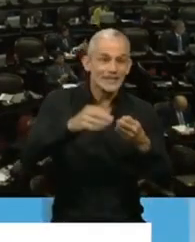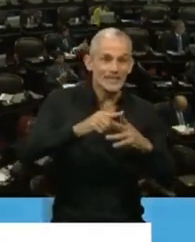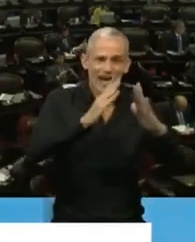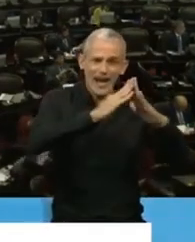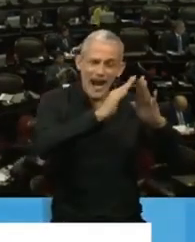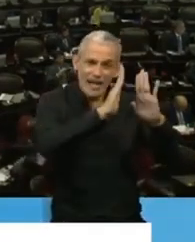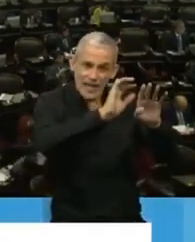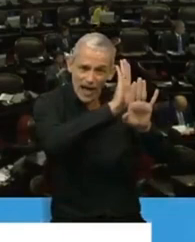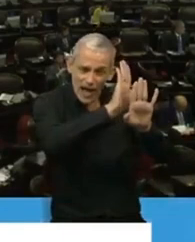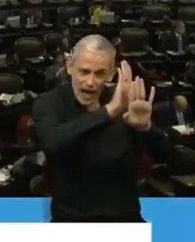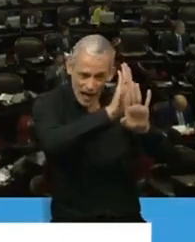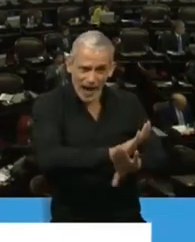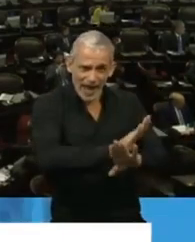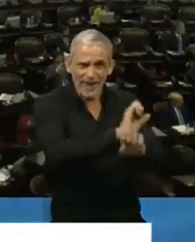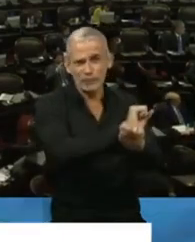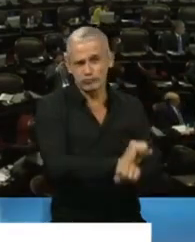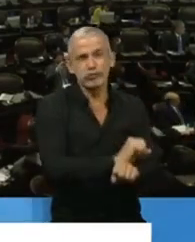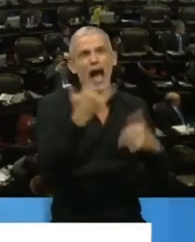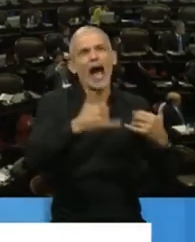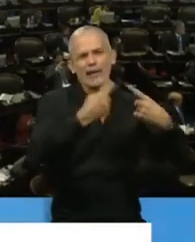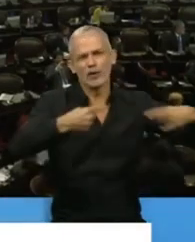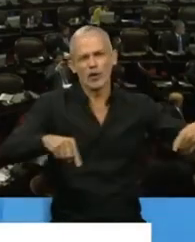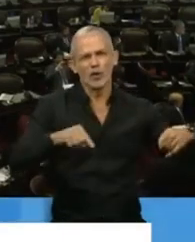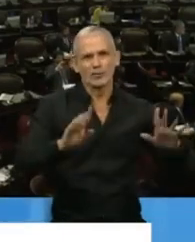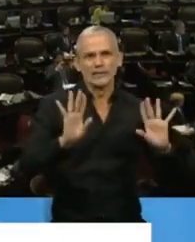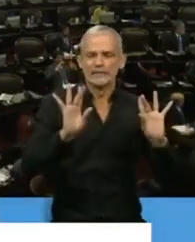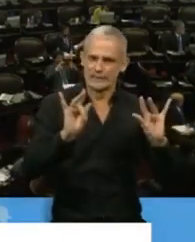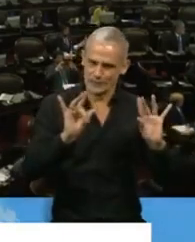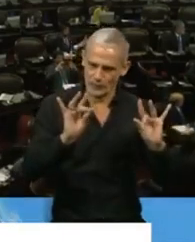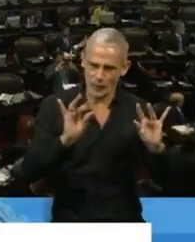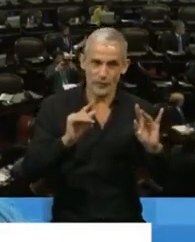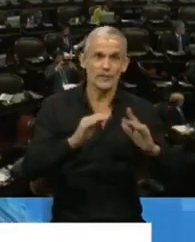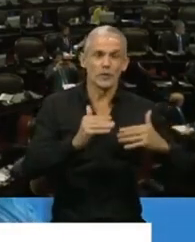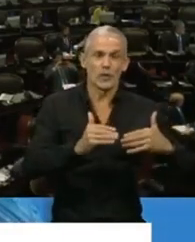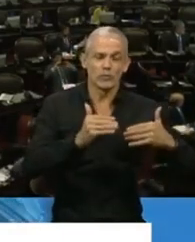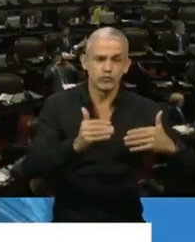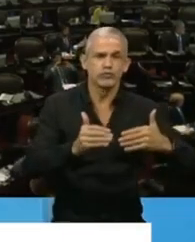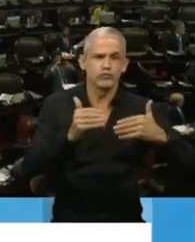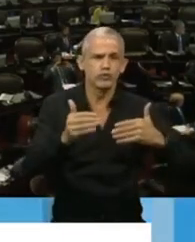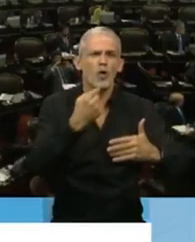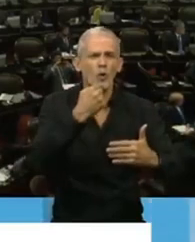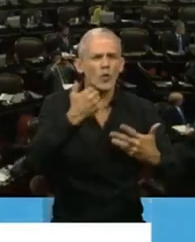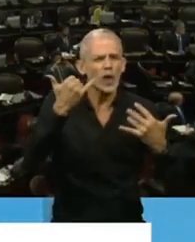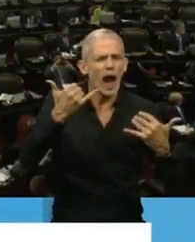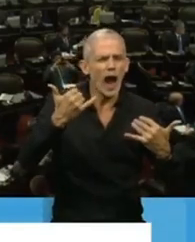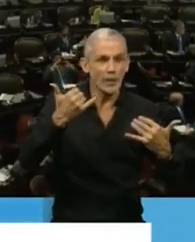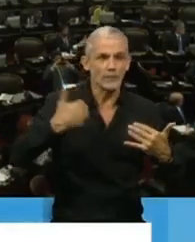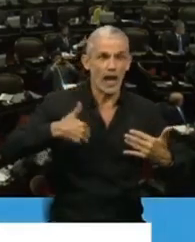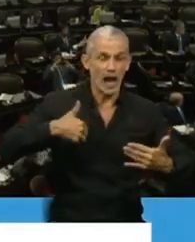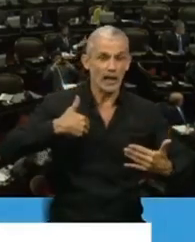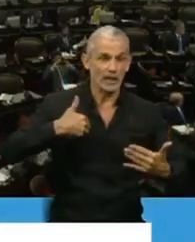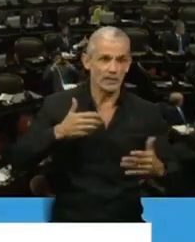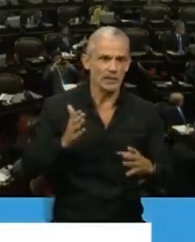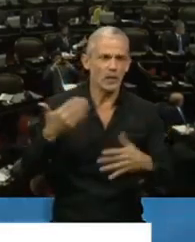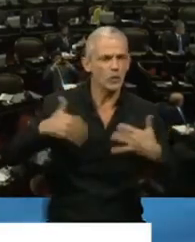Presidente, que nos vamos a encontrar con cosas impensadas. Pero mientras se prorroga la incertidumbre, lo cierto es que en la Argentina han pasado un